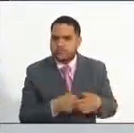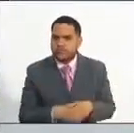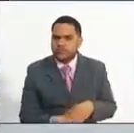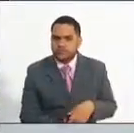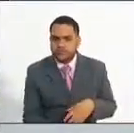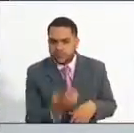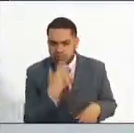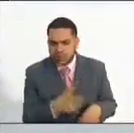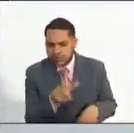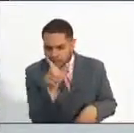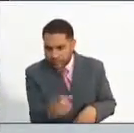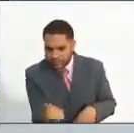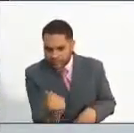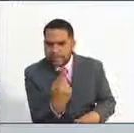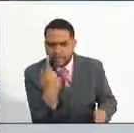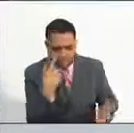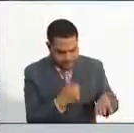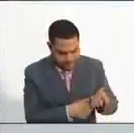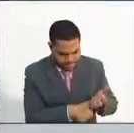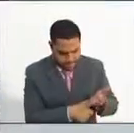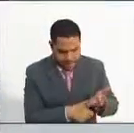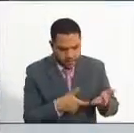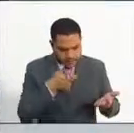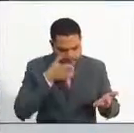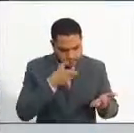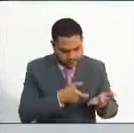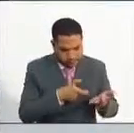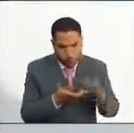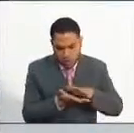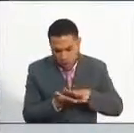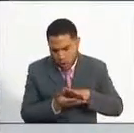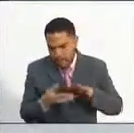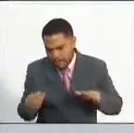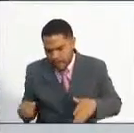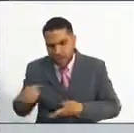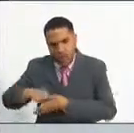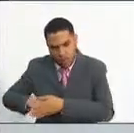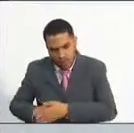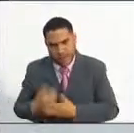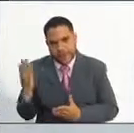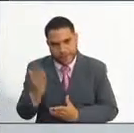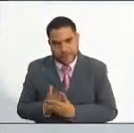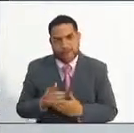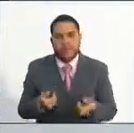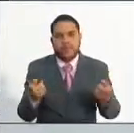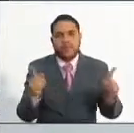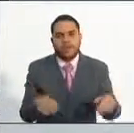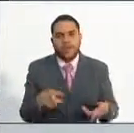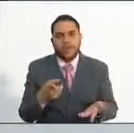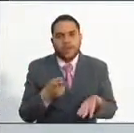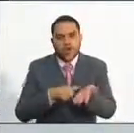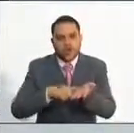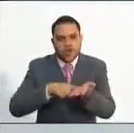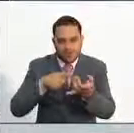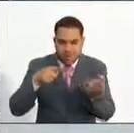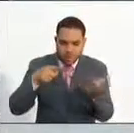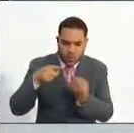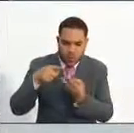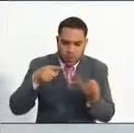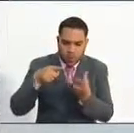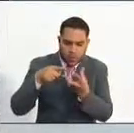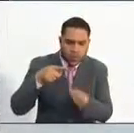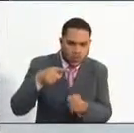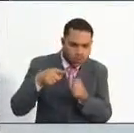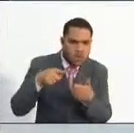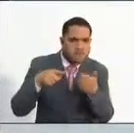identificación de las personas, debe hacer un control de copia, debe, a través de los dactiloscopistas, verificar que quien